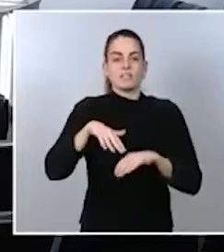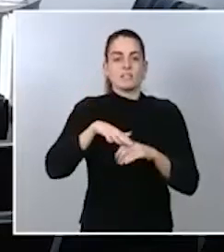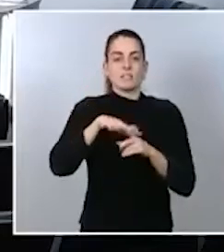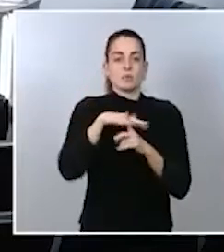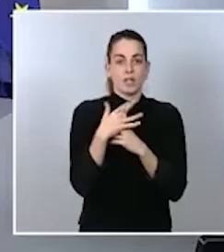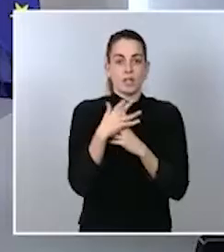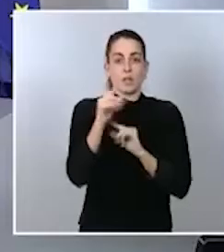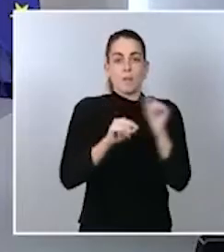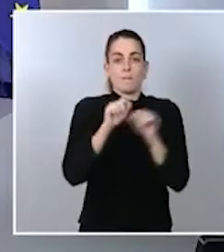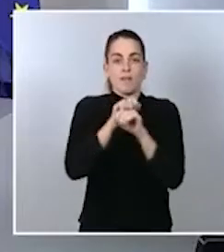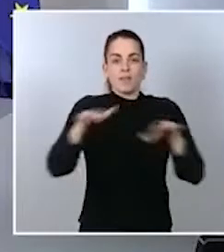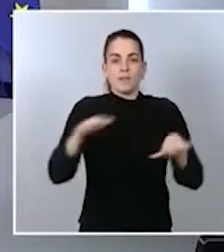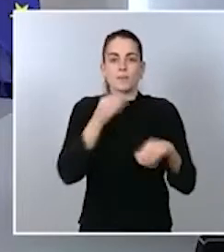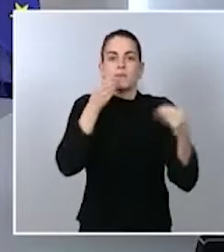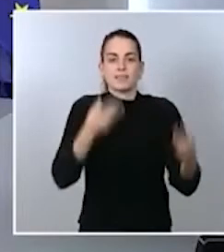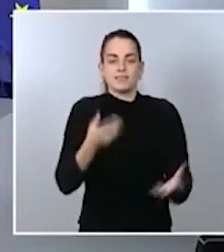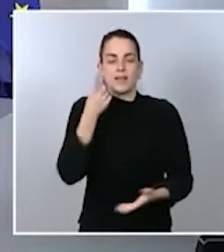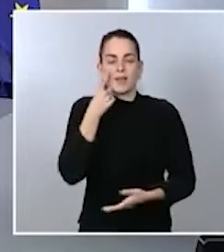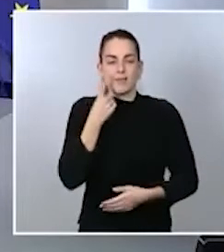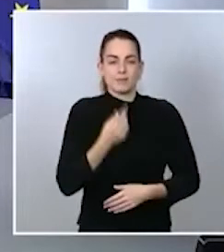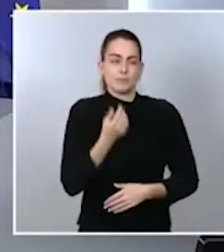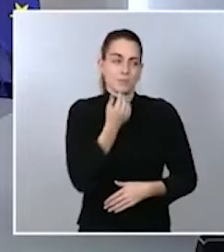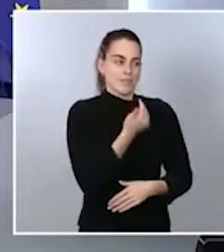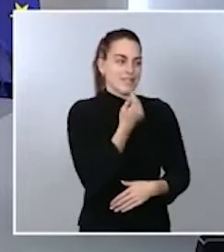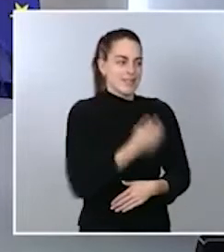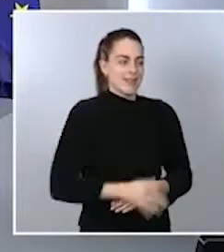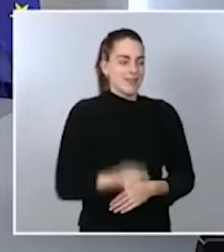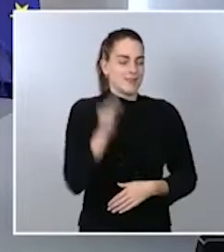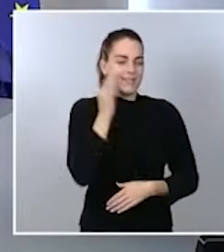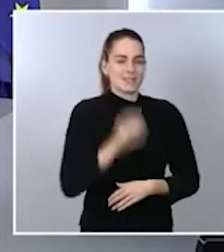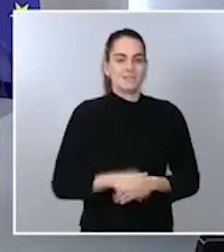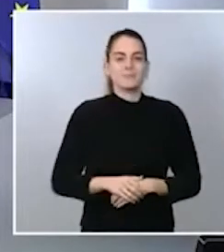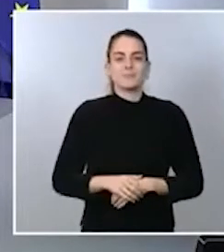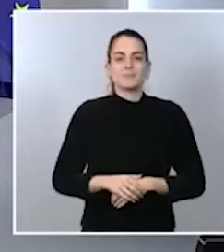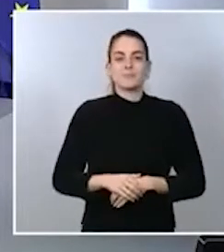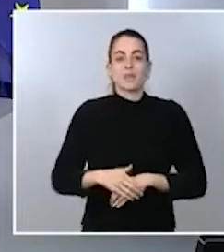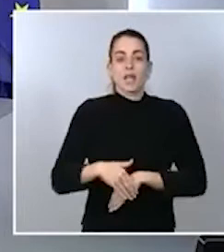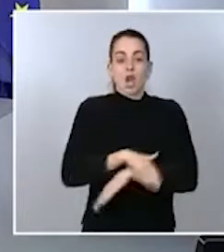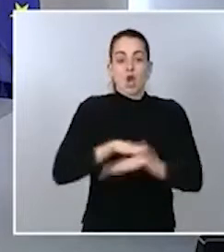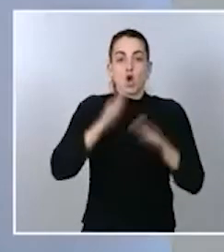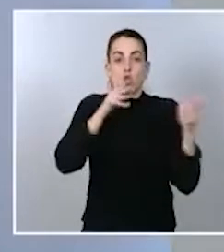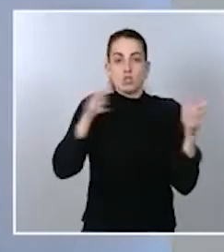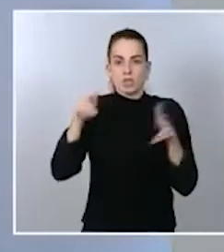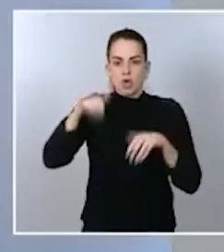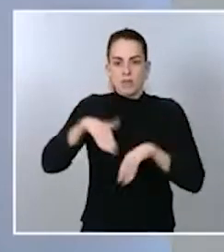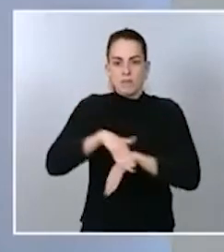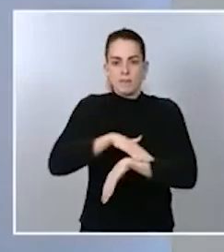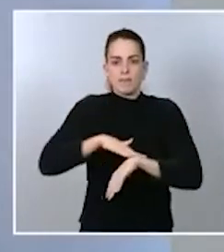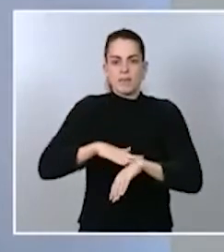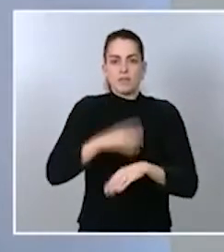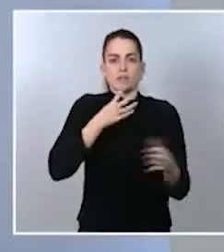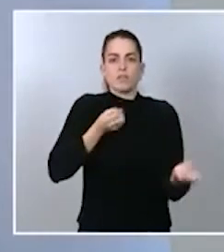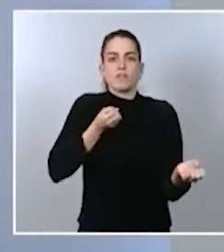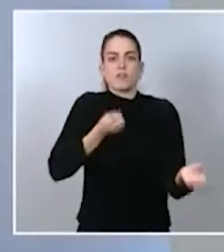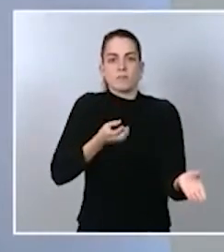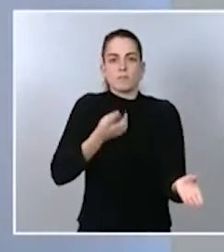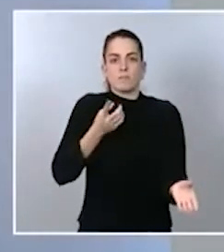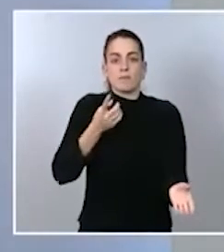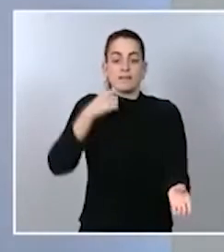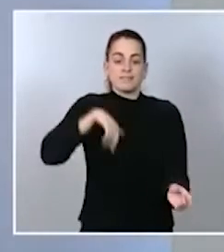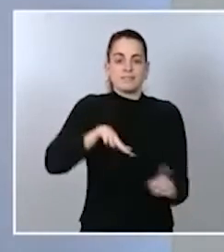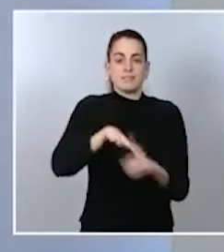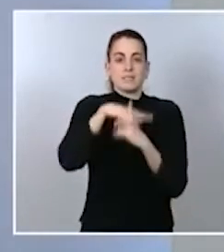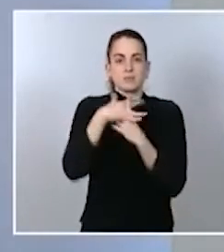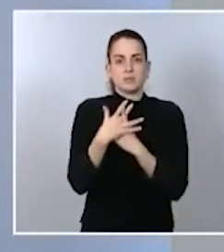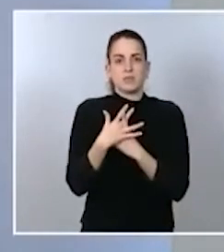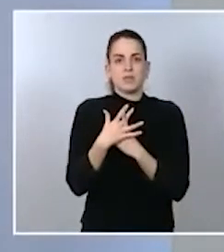Muchas gracias, ministra. Efectivamente, no Consejo de Ministros de hoy he tenido ocasión de informar de la situación tanto de la evolución